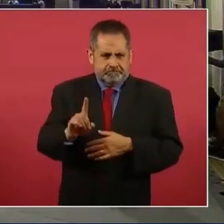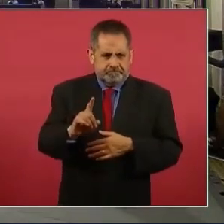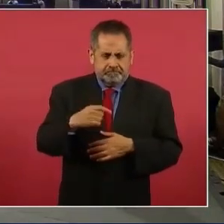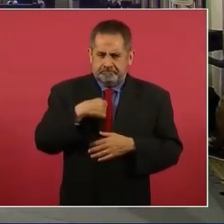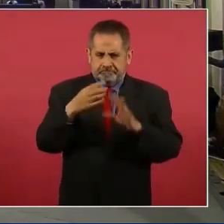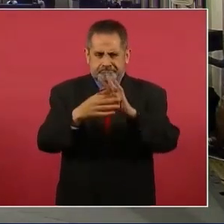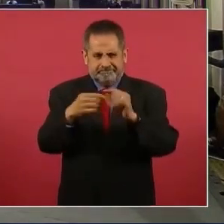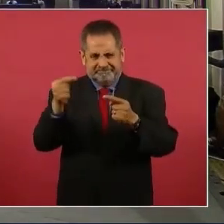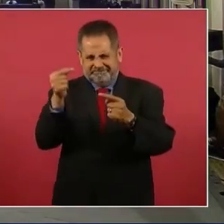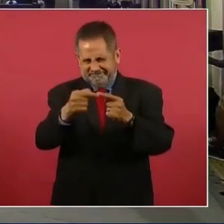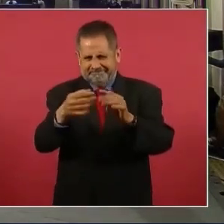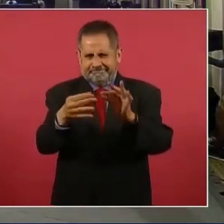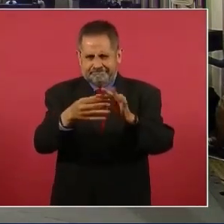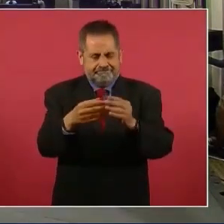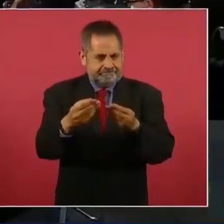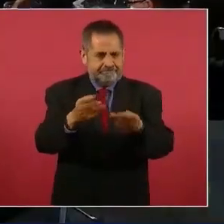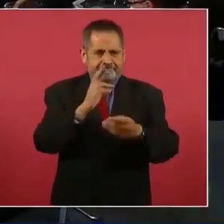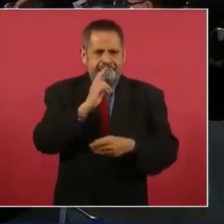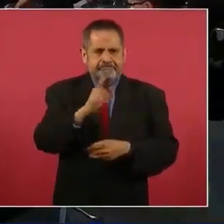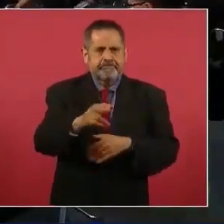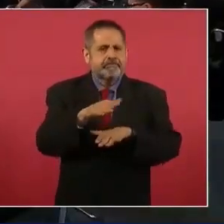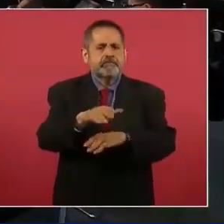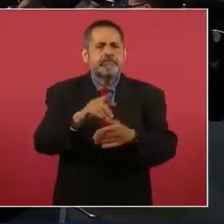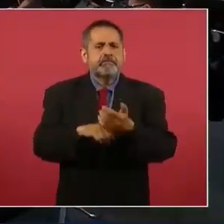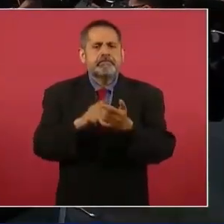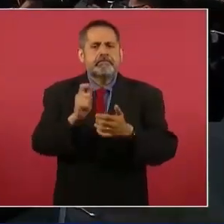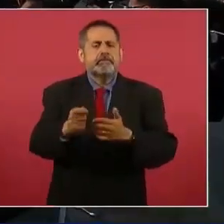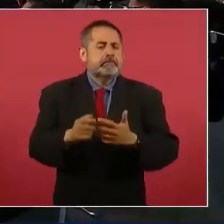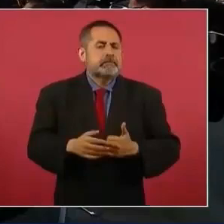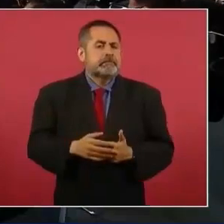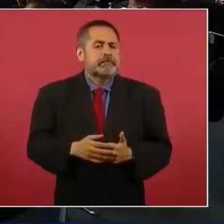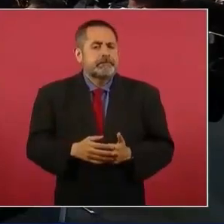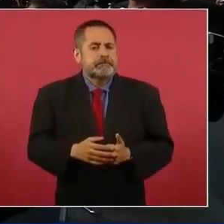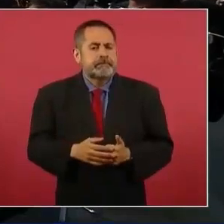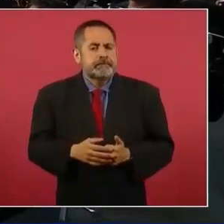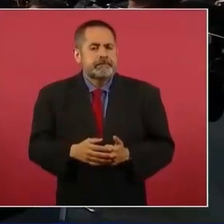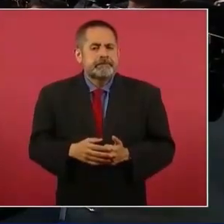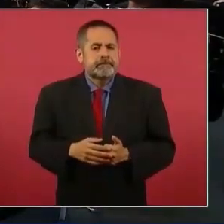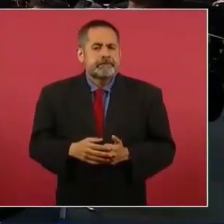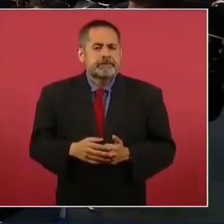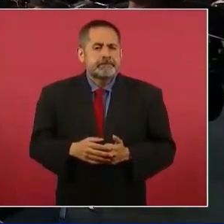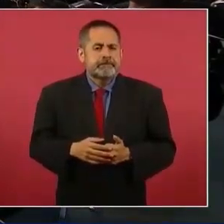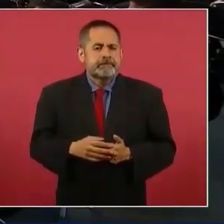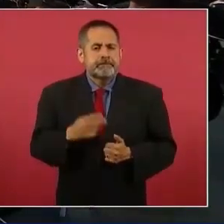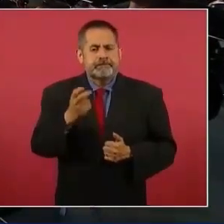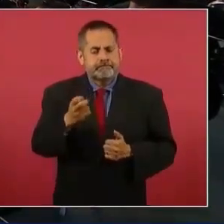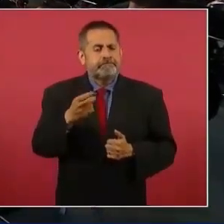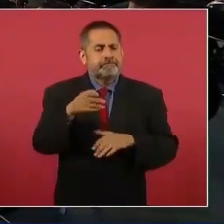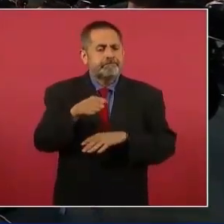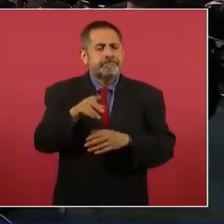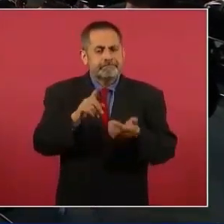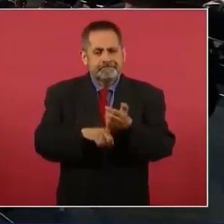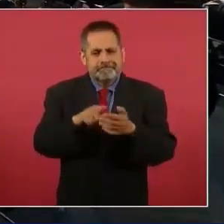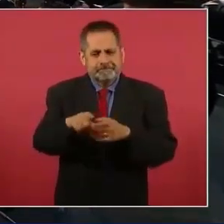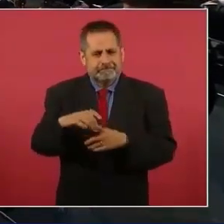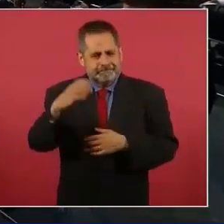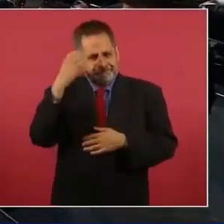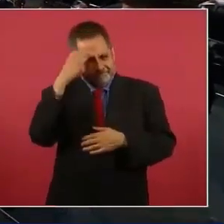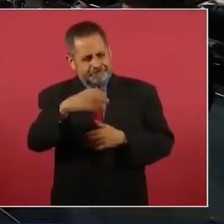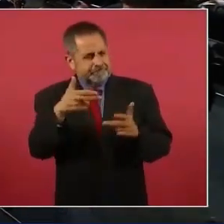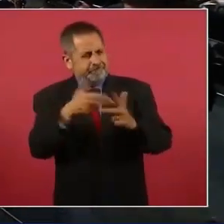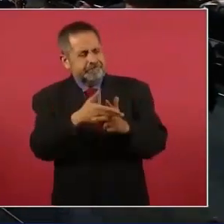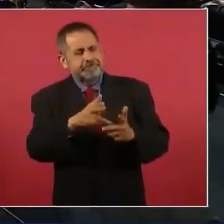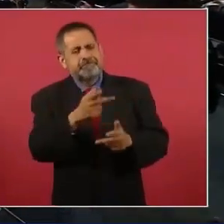específico de este crimen